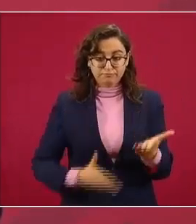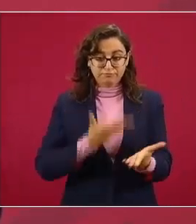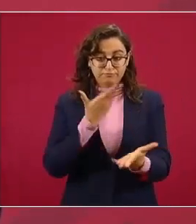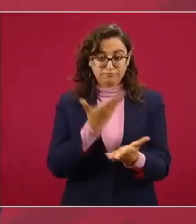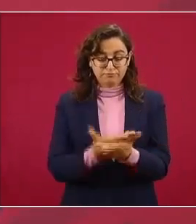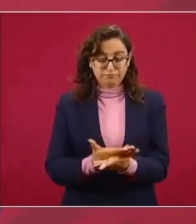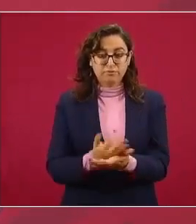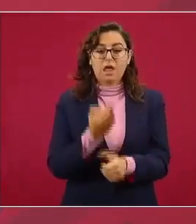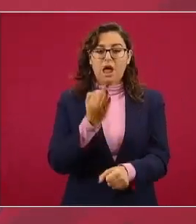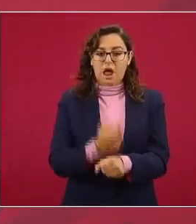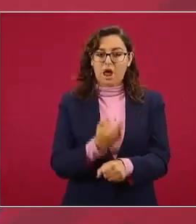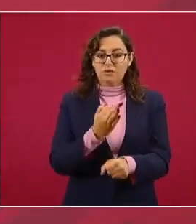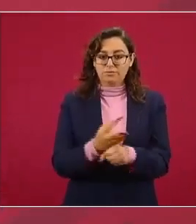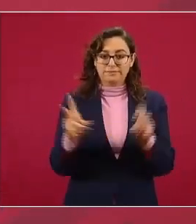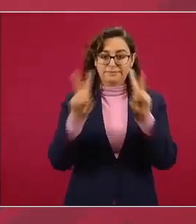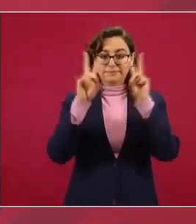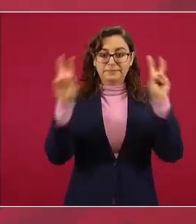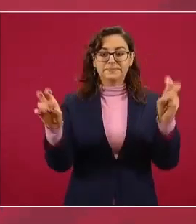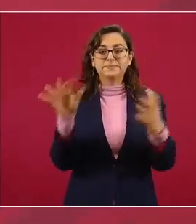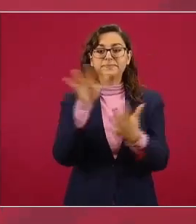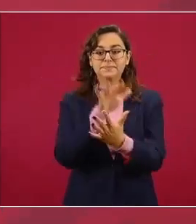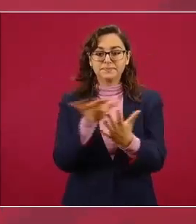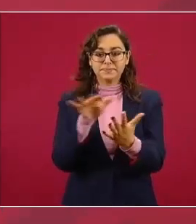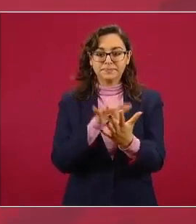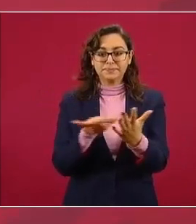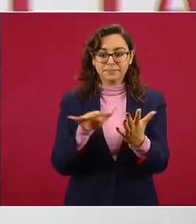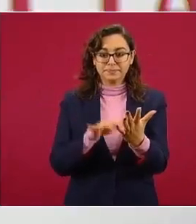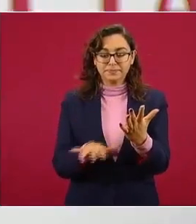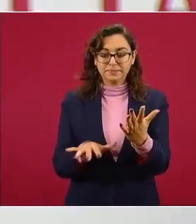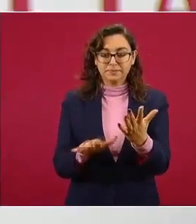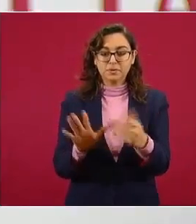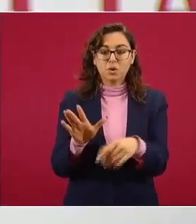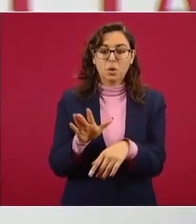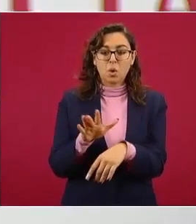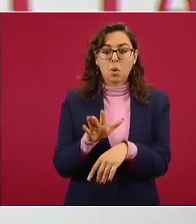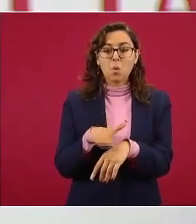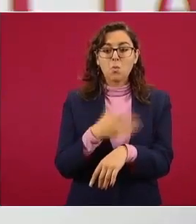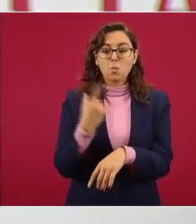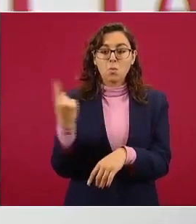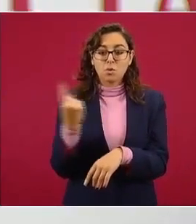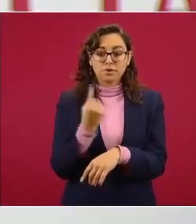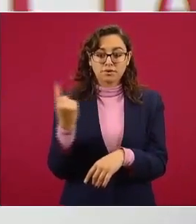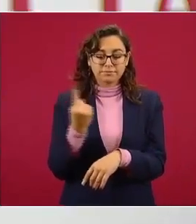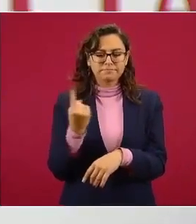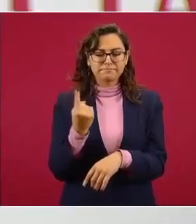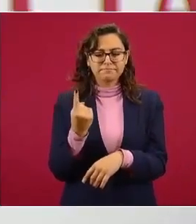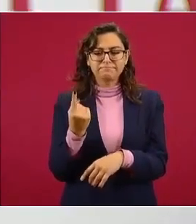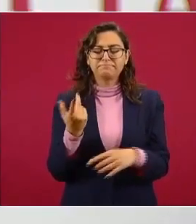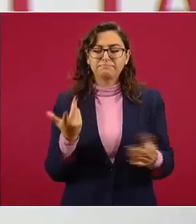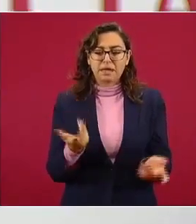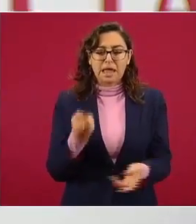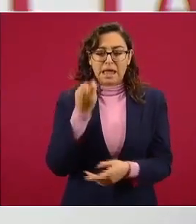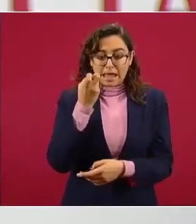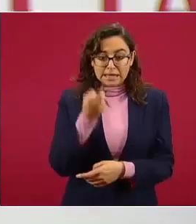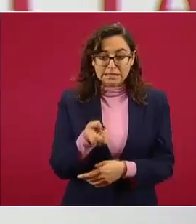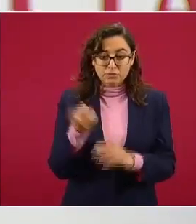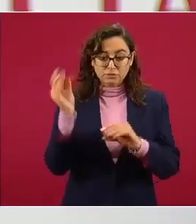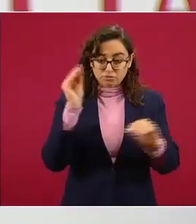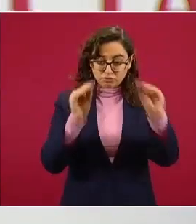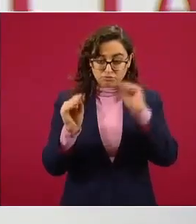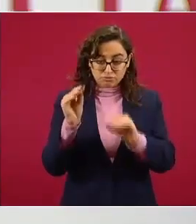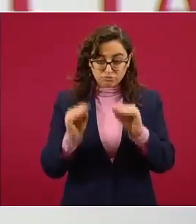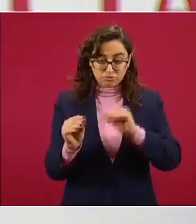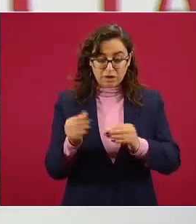darle lectura porque fue fruto de las conversaciones y intensas